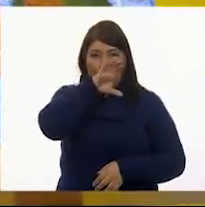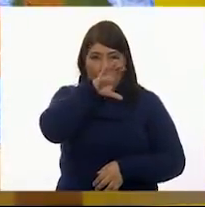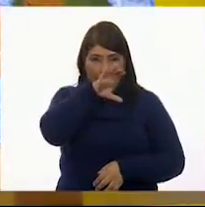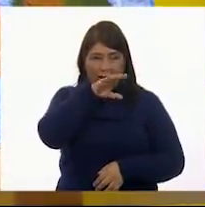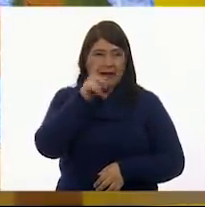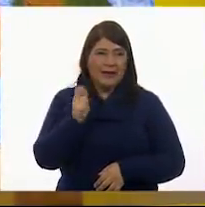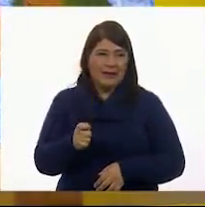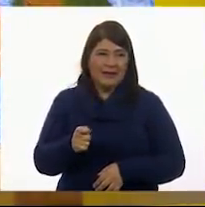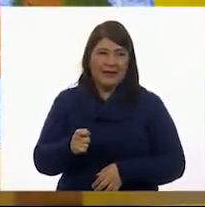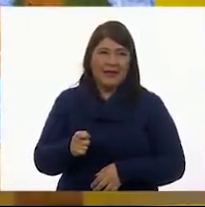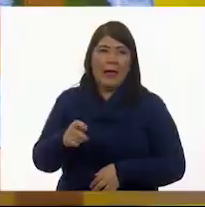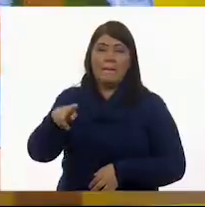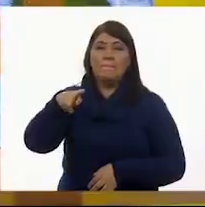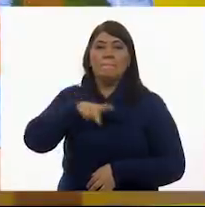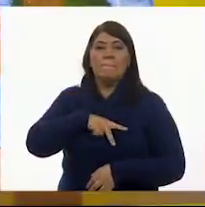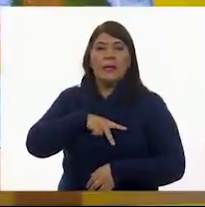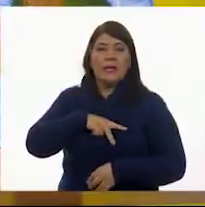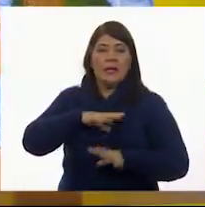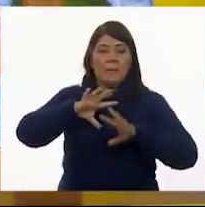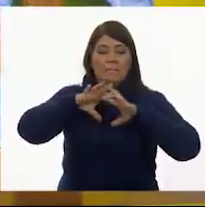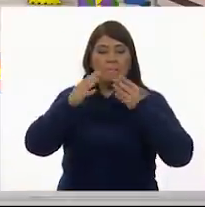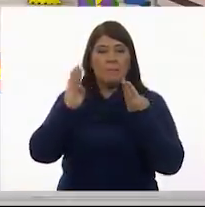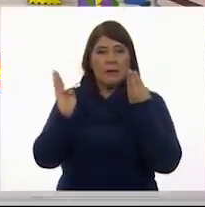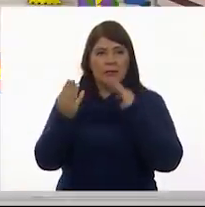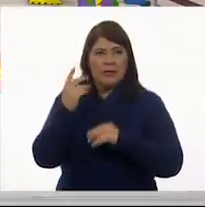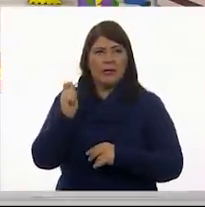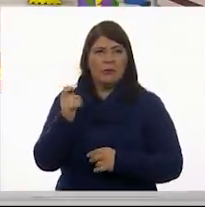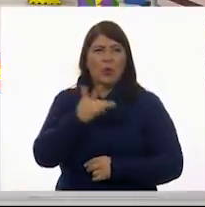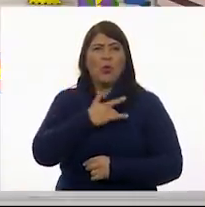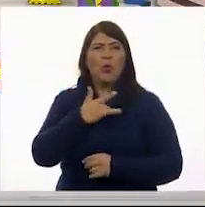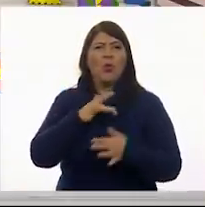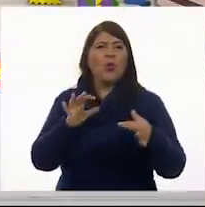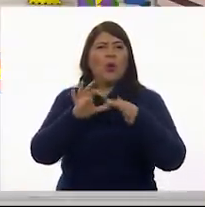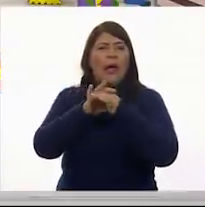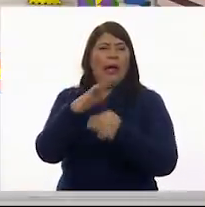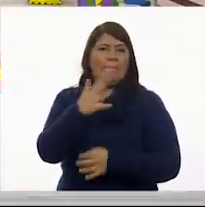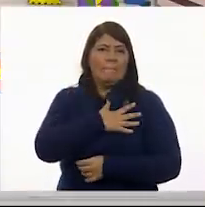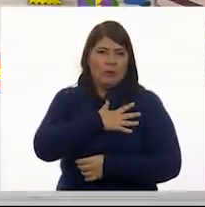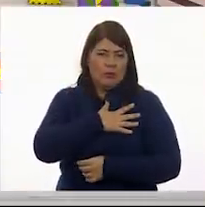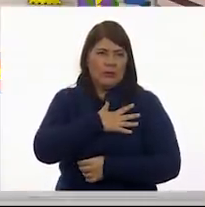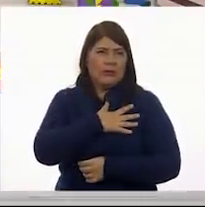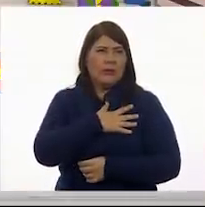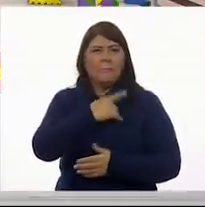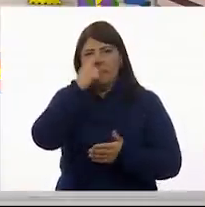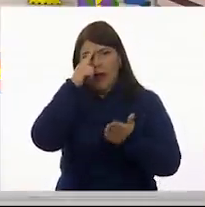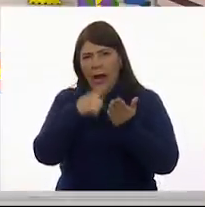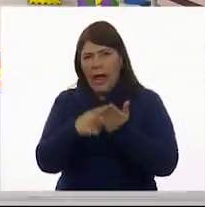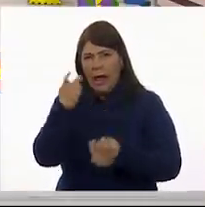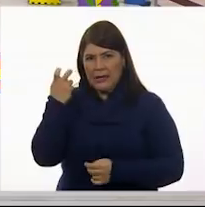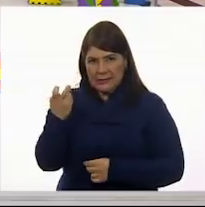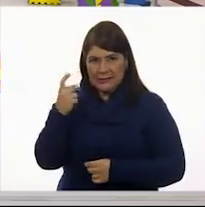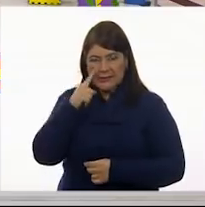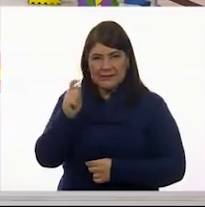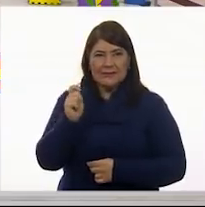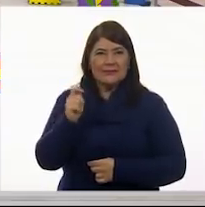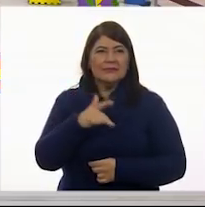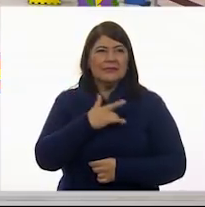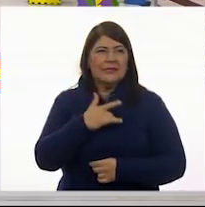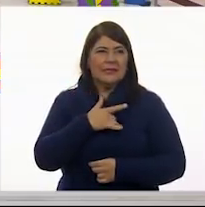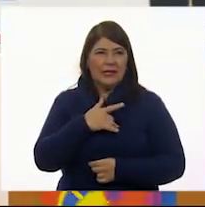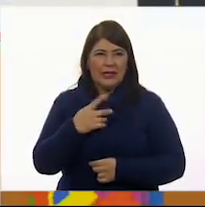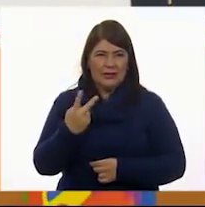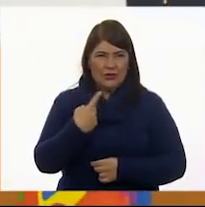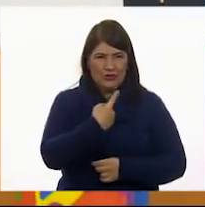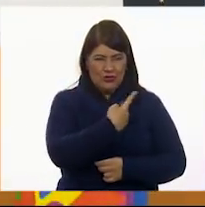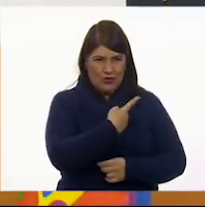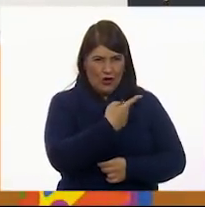Mi planeta. planeta. El corazón que representa amor. Y para ello, ¿qué creen? Tenemos a los agentes en